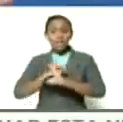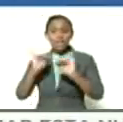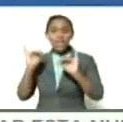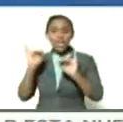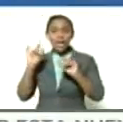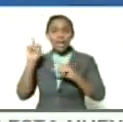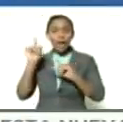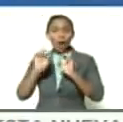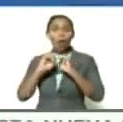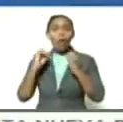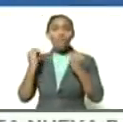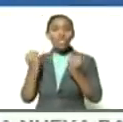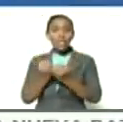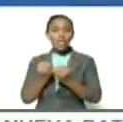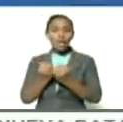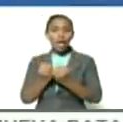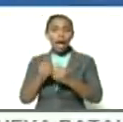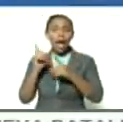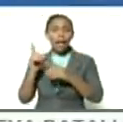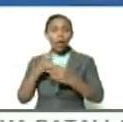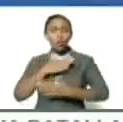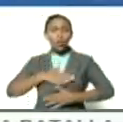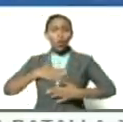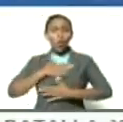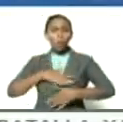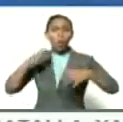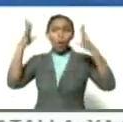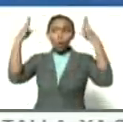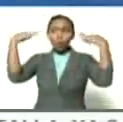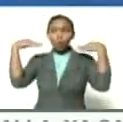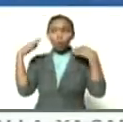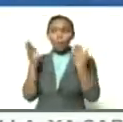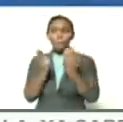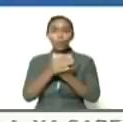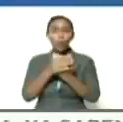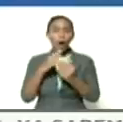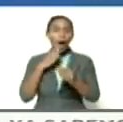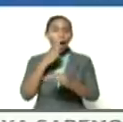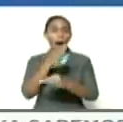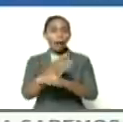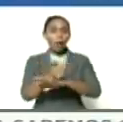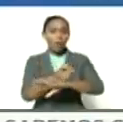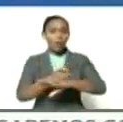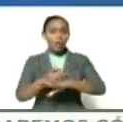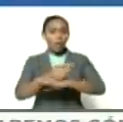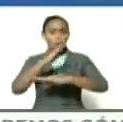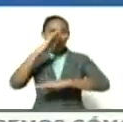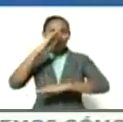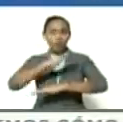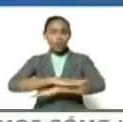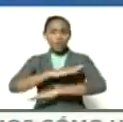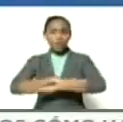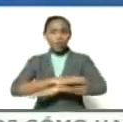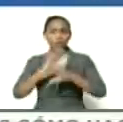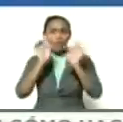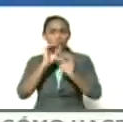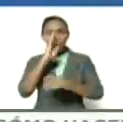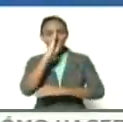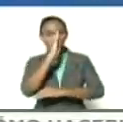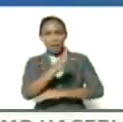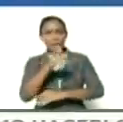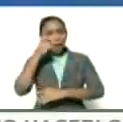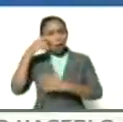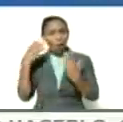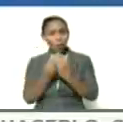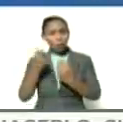oficinas y del cómodo aire acondicionado para ir a gobernar obedeciendo de manera directa con el